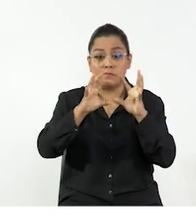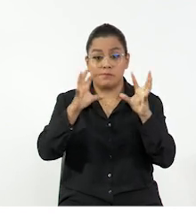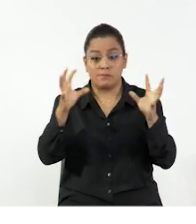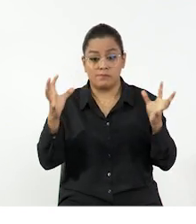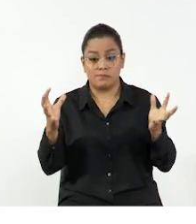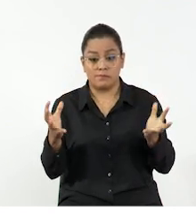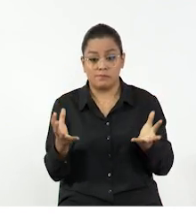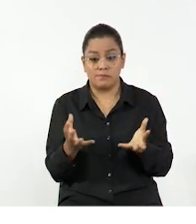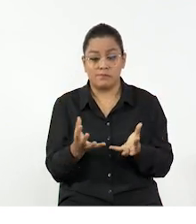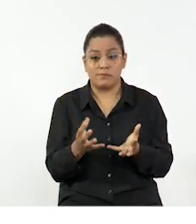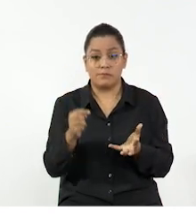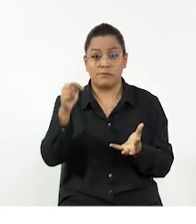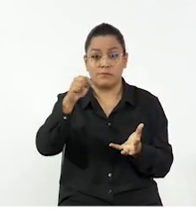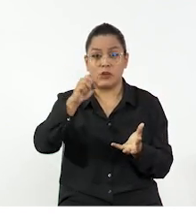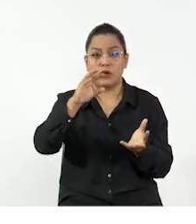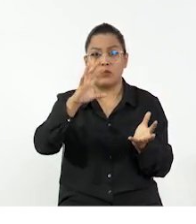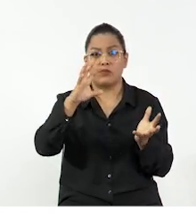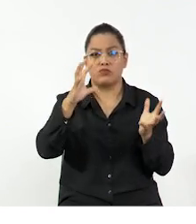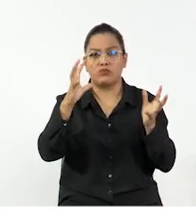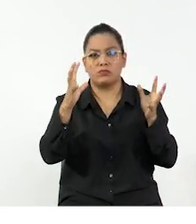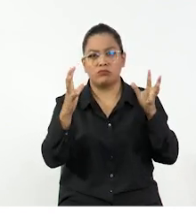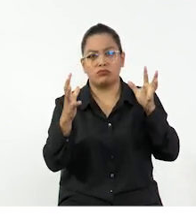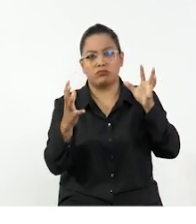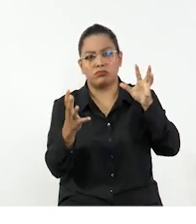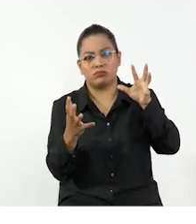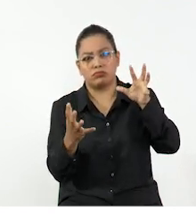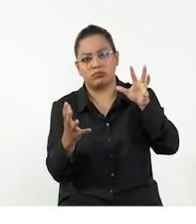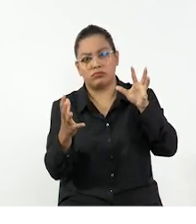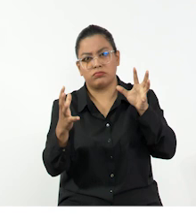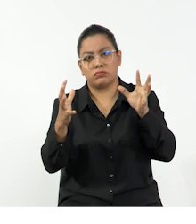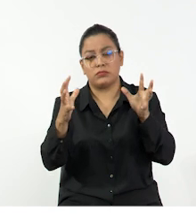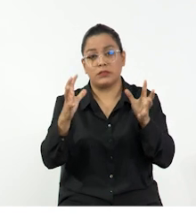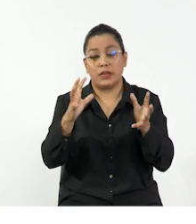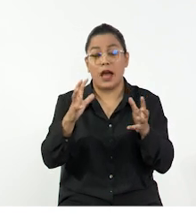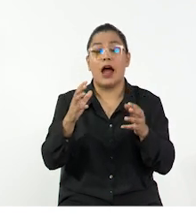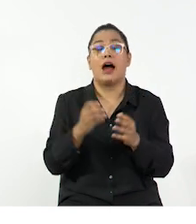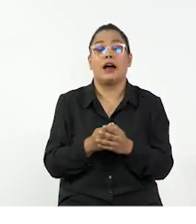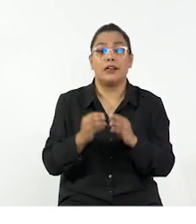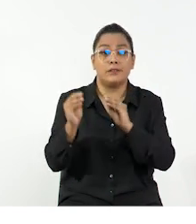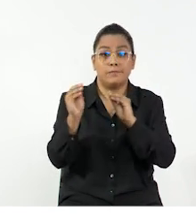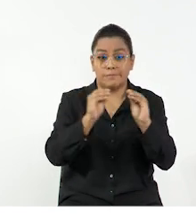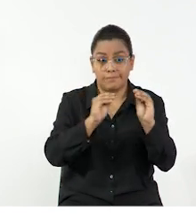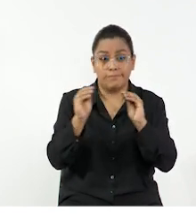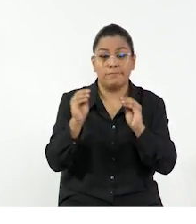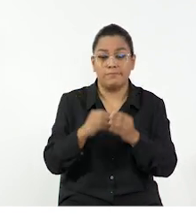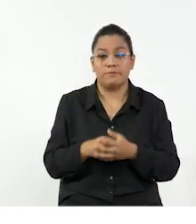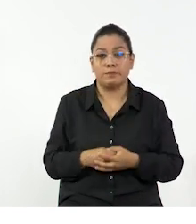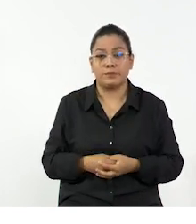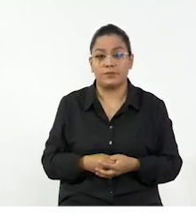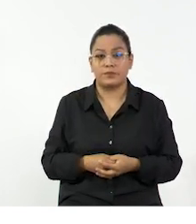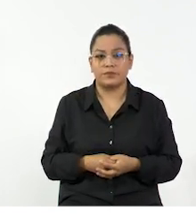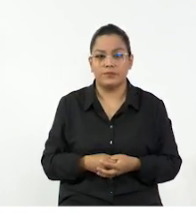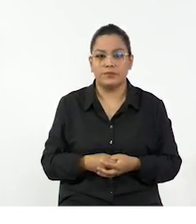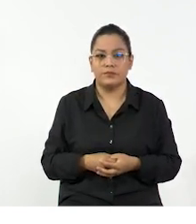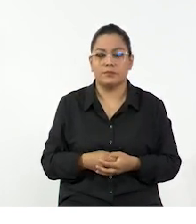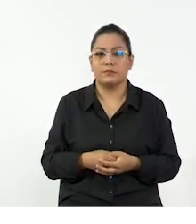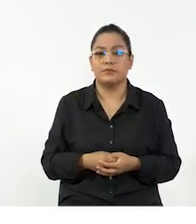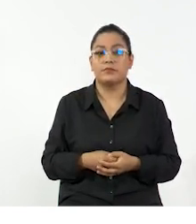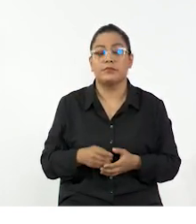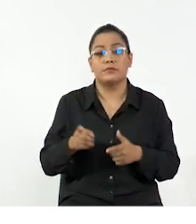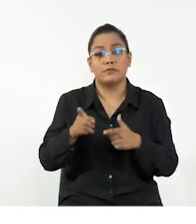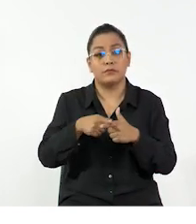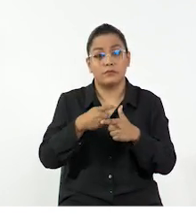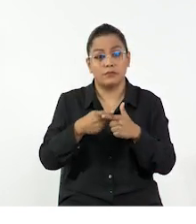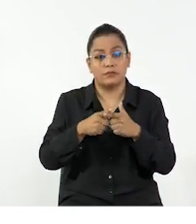el movimiento de nuestro planeta está descrito a través de magnitudes físicas en mecánica clásica.